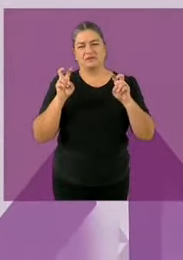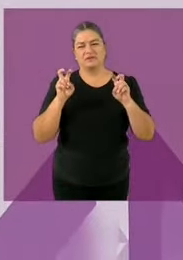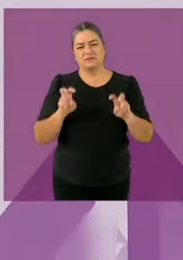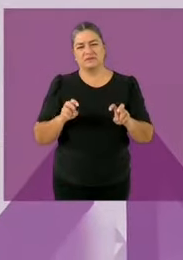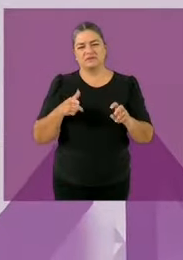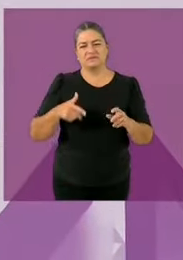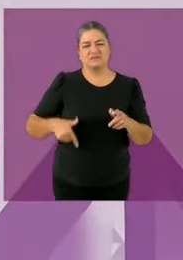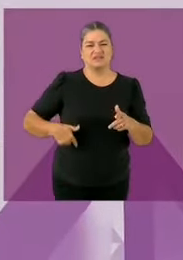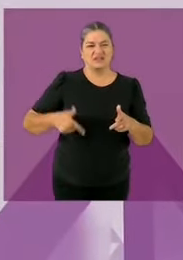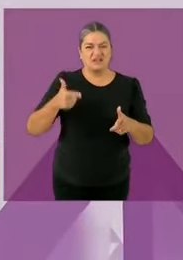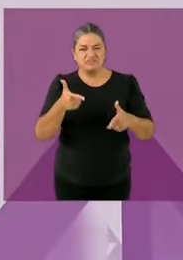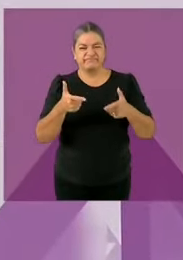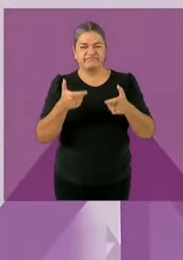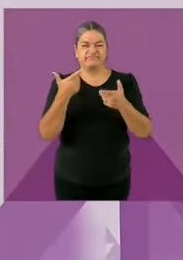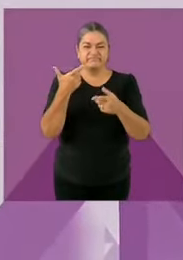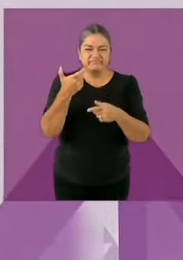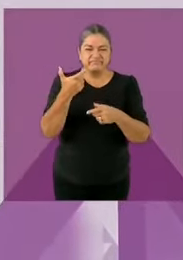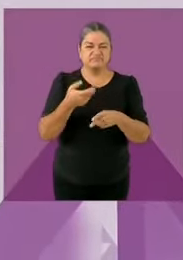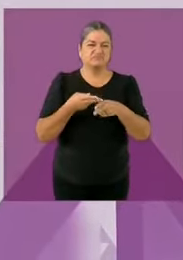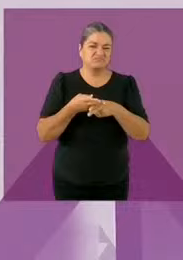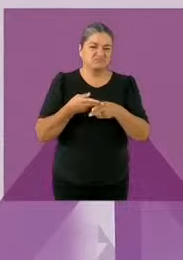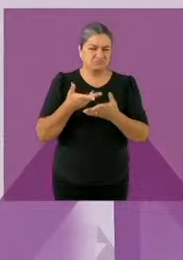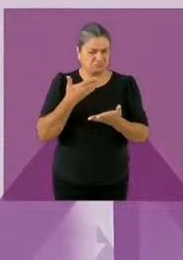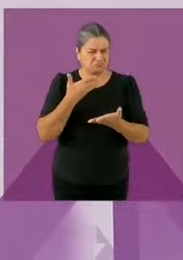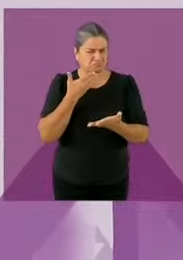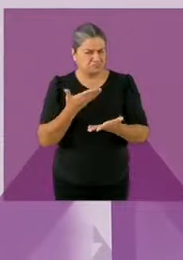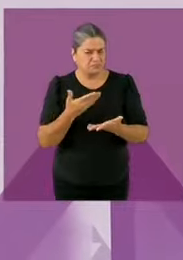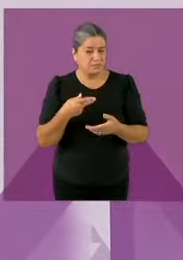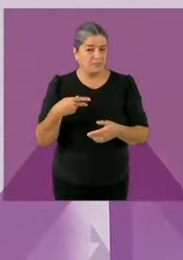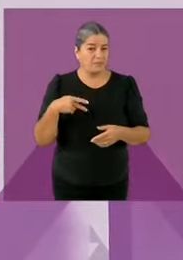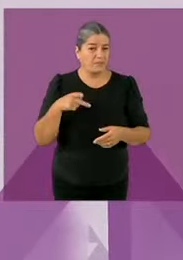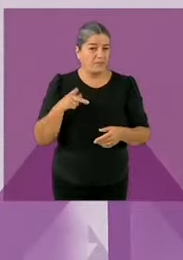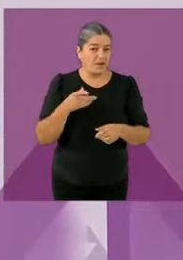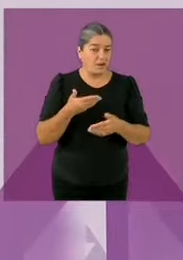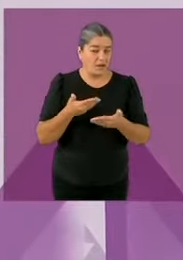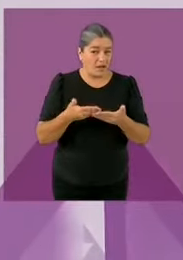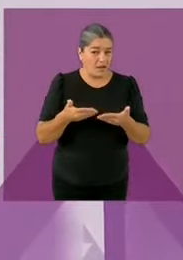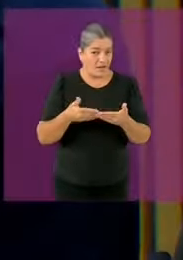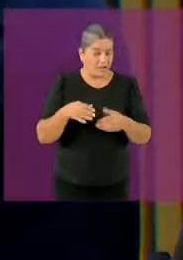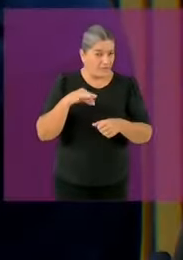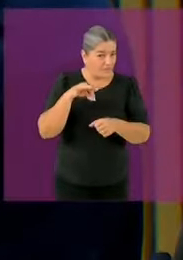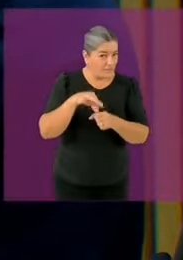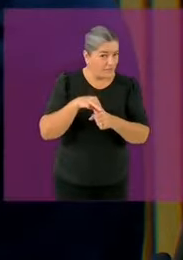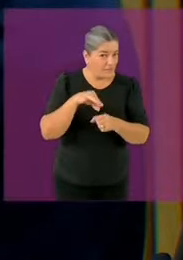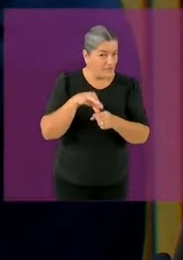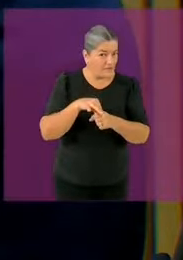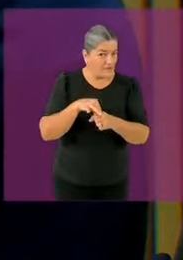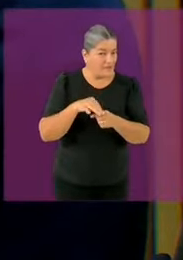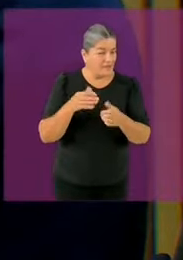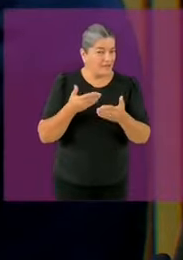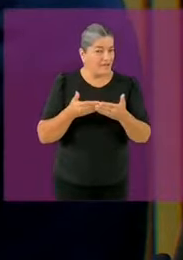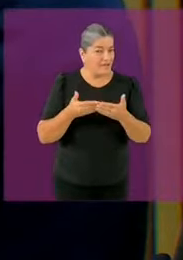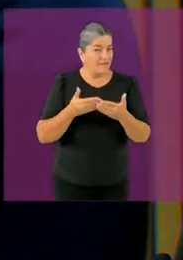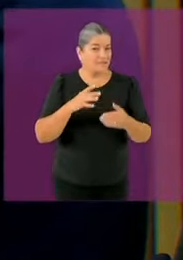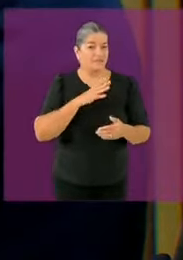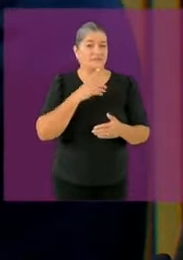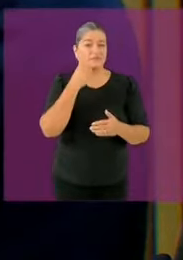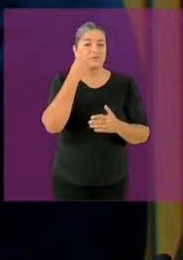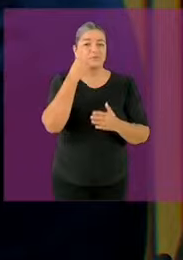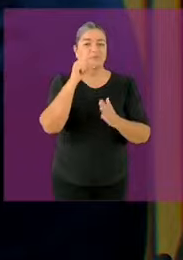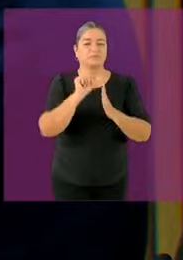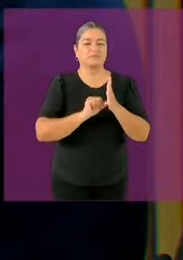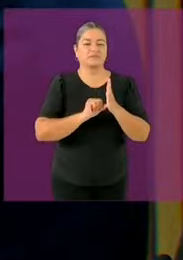candidato en doctora hay que votar hay ahora hay que votarlo ahora todavía tenemos un mes para lograr que esos